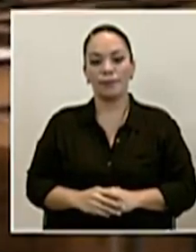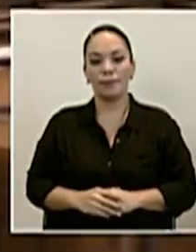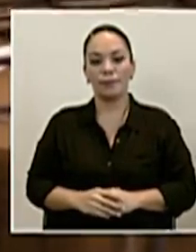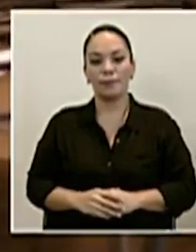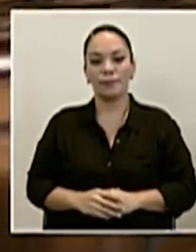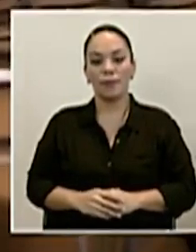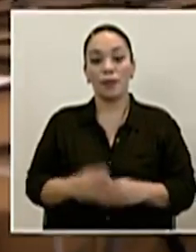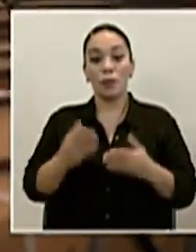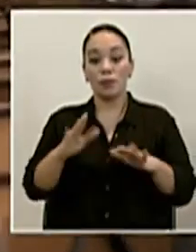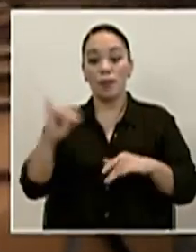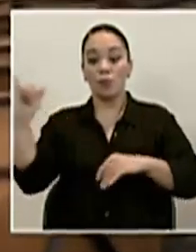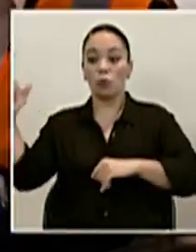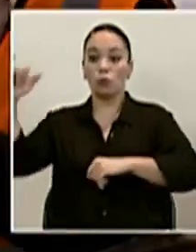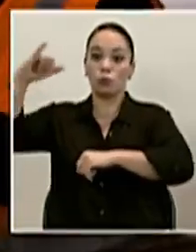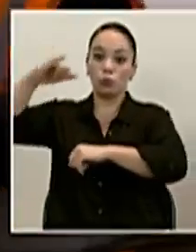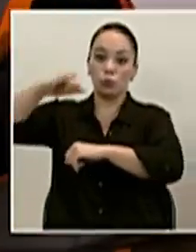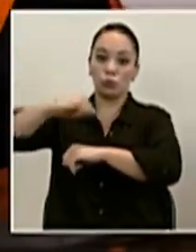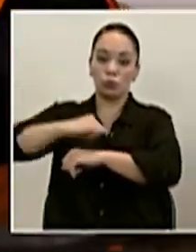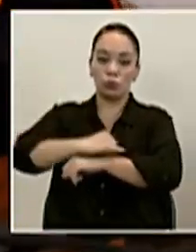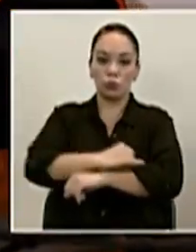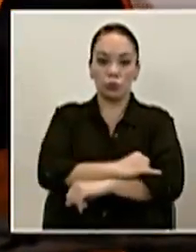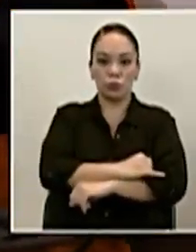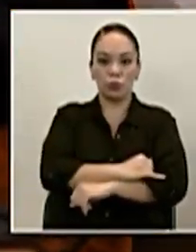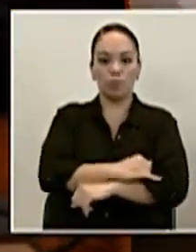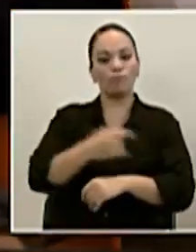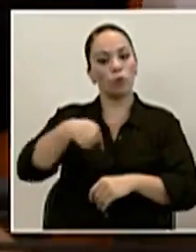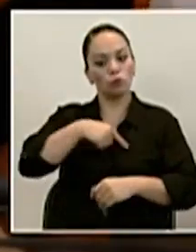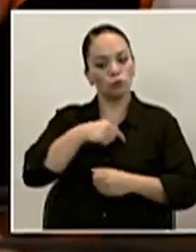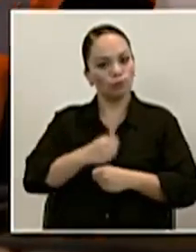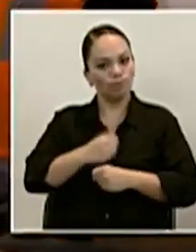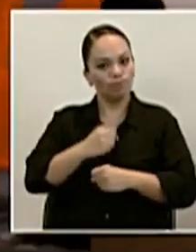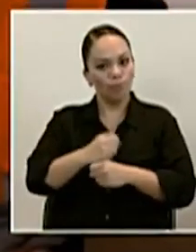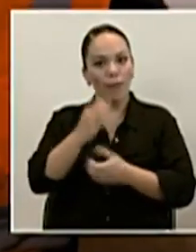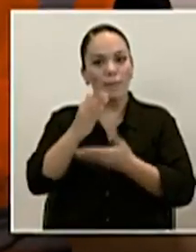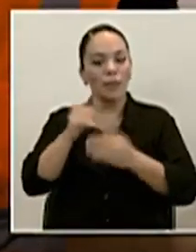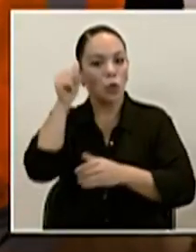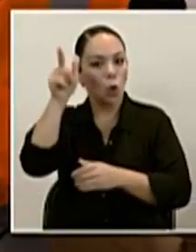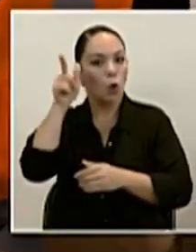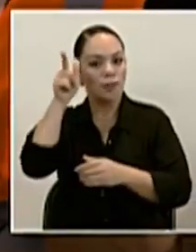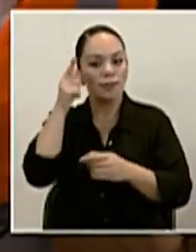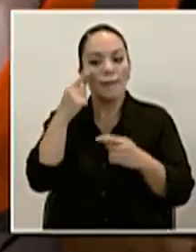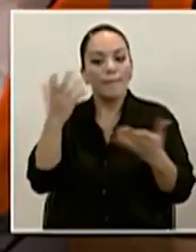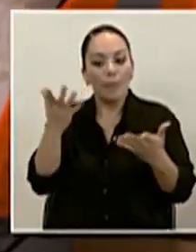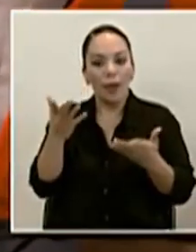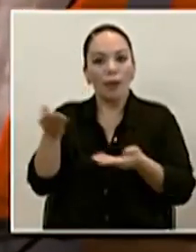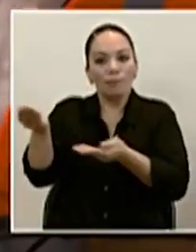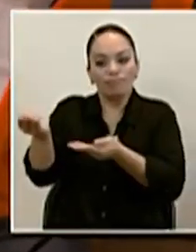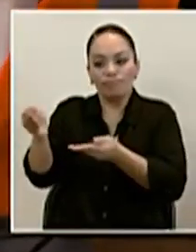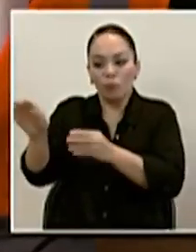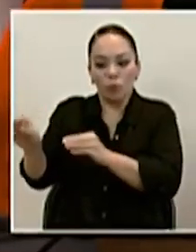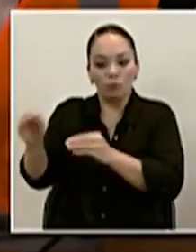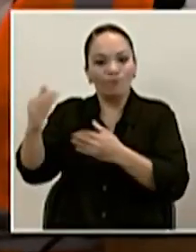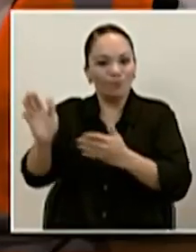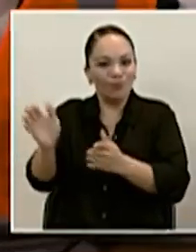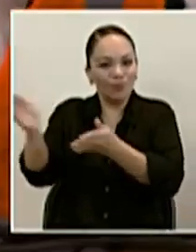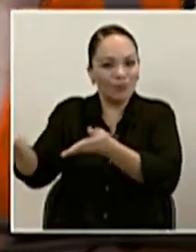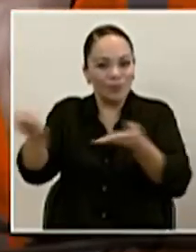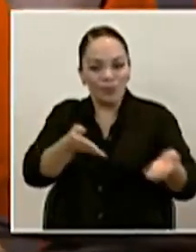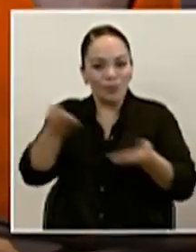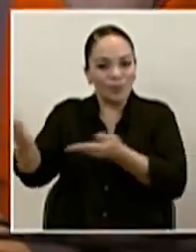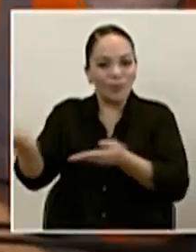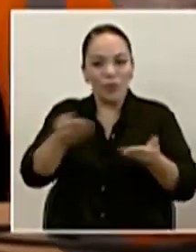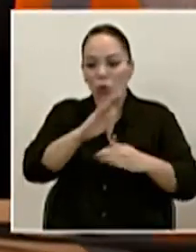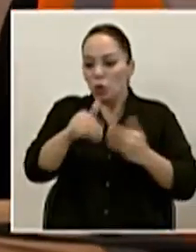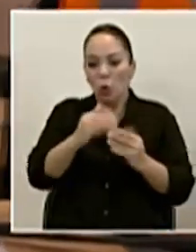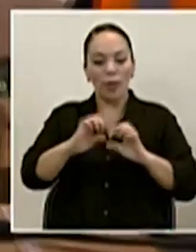vez que aterrizó, se hizo toda una operación logística para descargar y nacionalizar todo este equipo